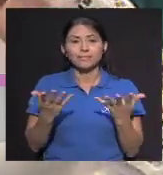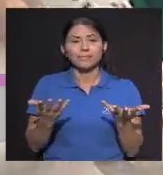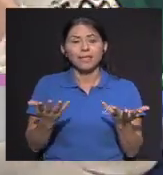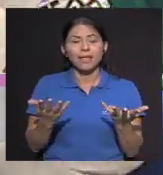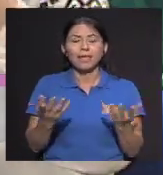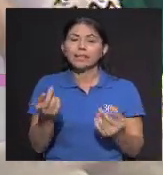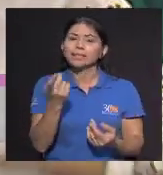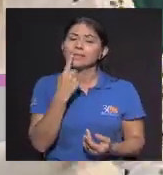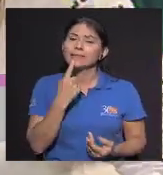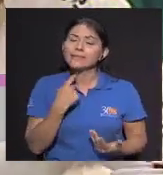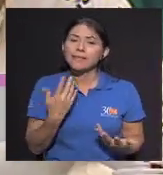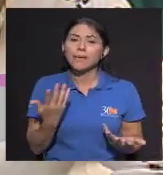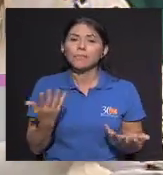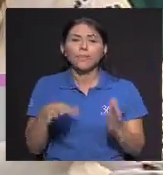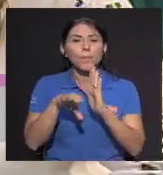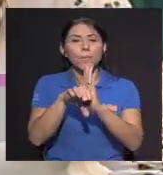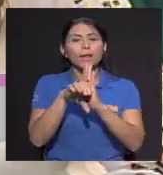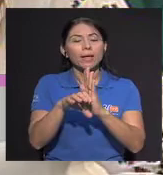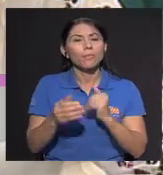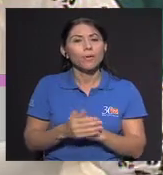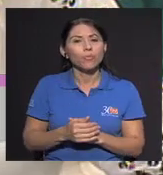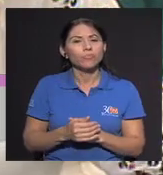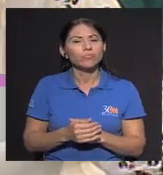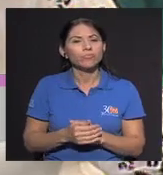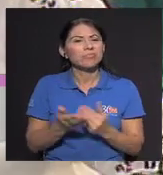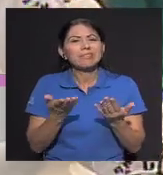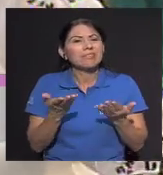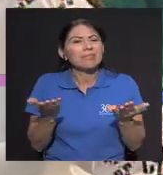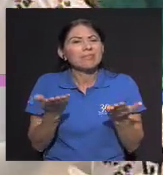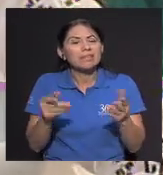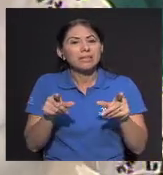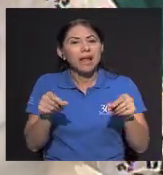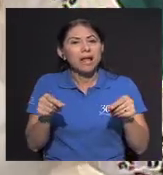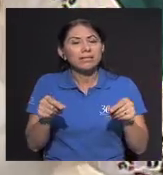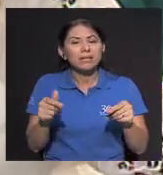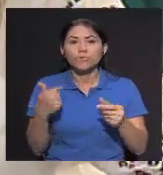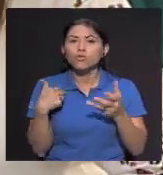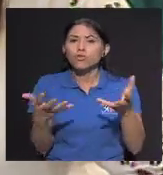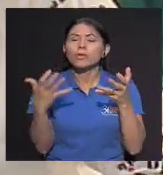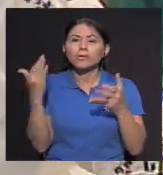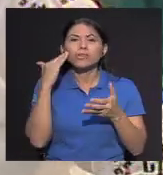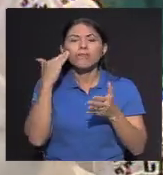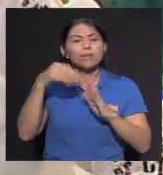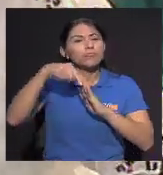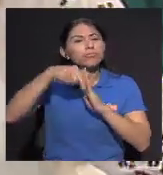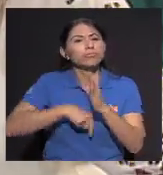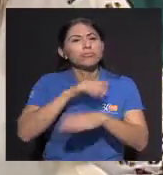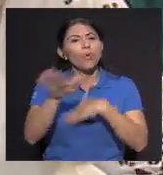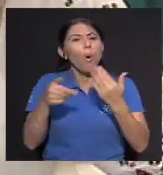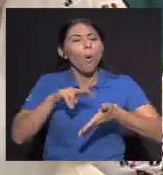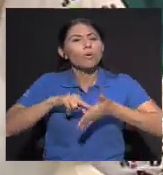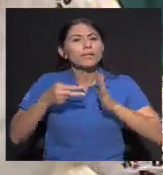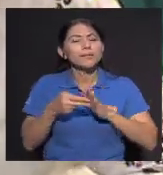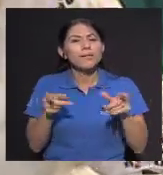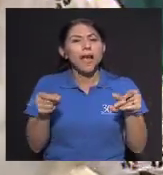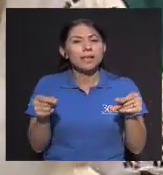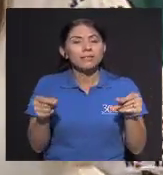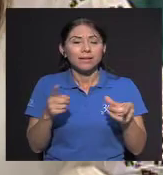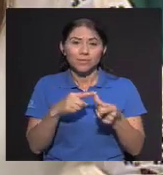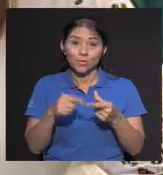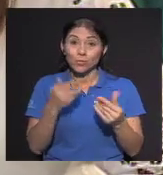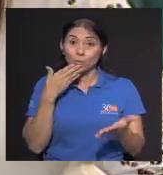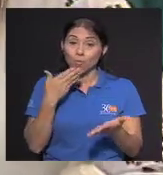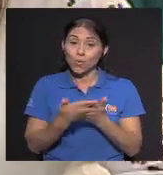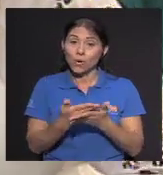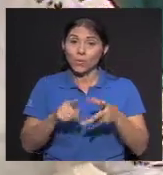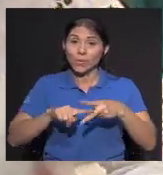capturar ahí Nos decían, por ejemplo, ¿qué es el cáncer? Yo quiero saber todo de lo que es el cáncer Entonces doctor,